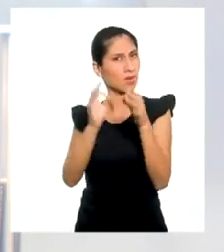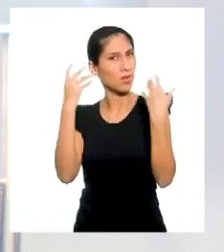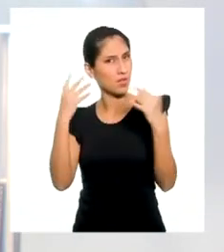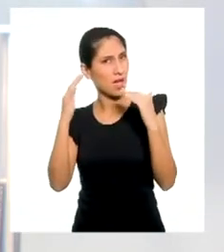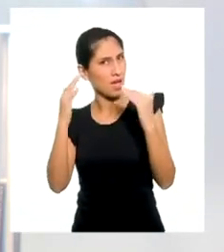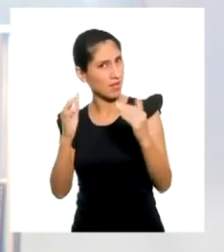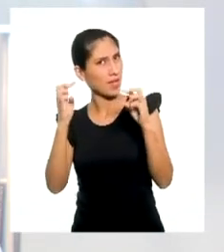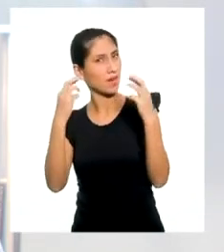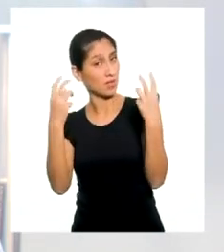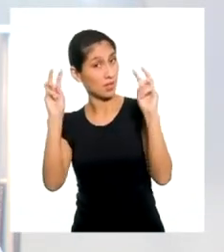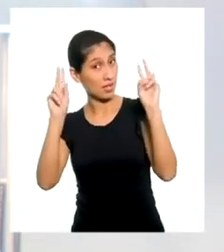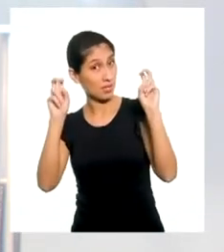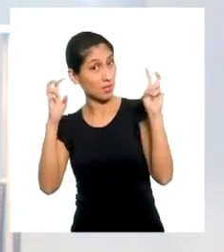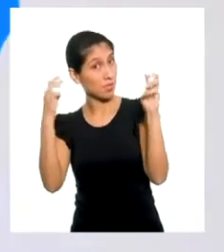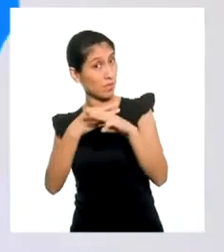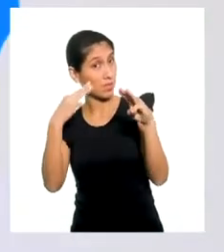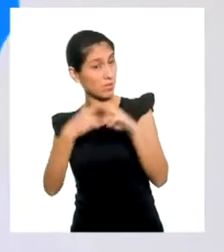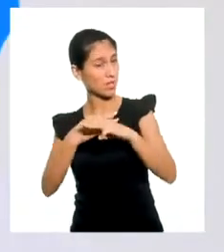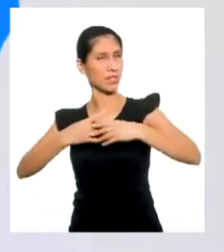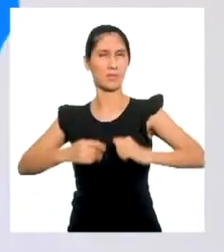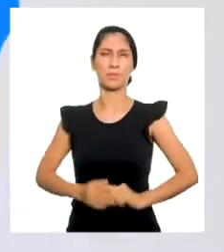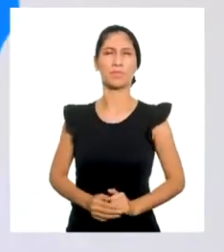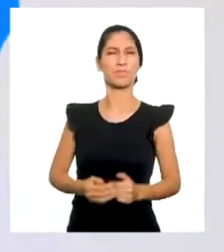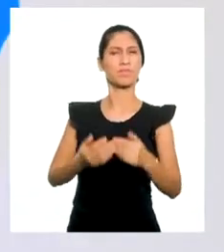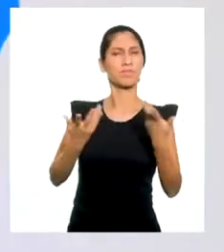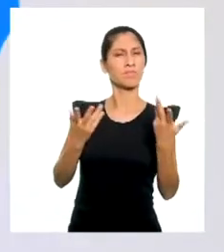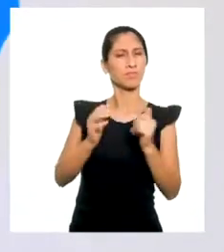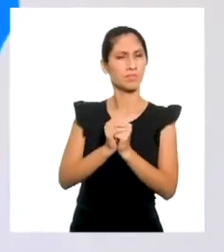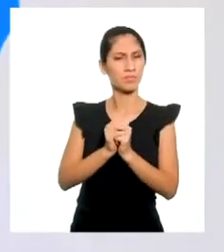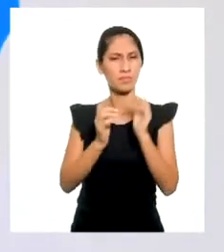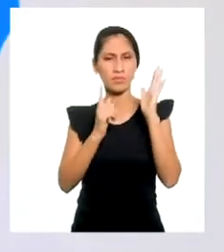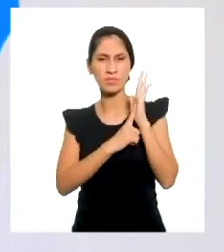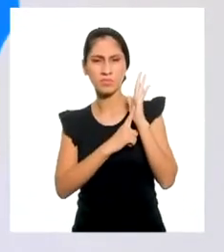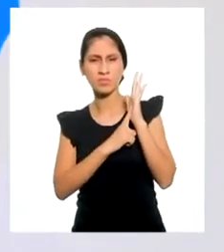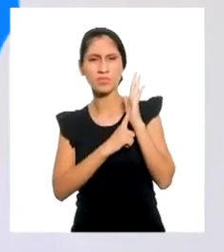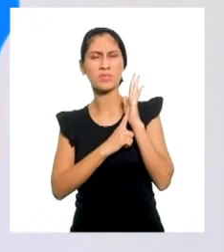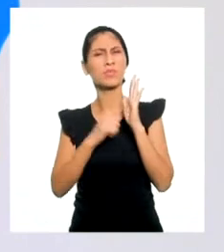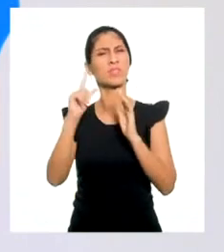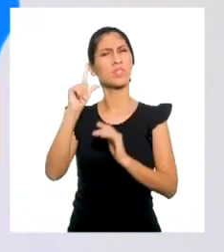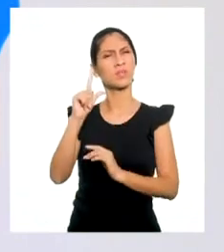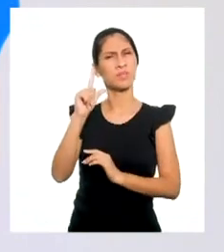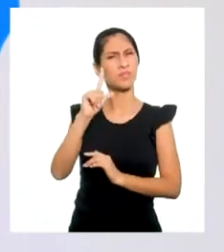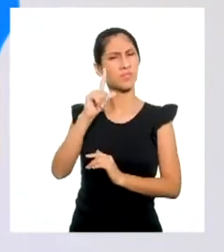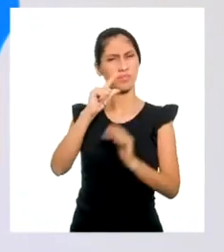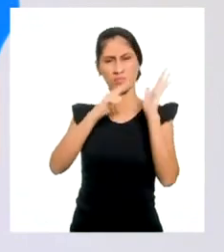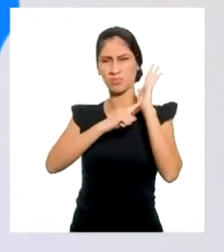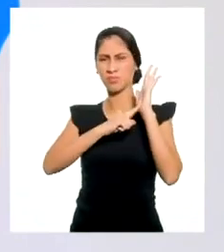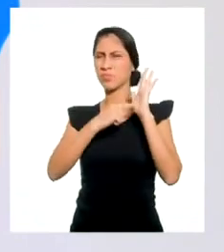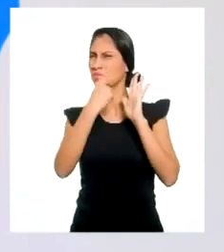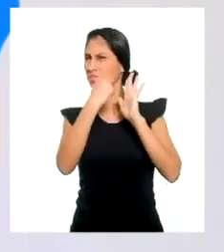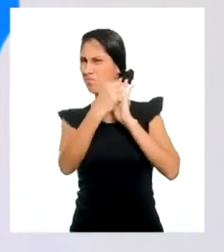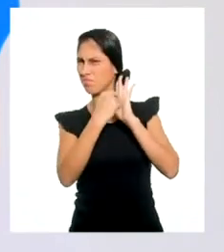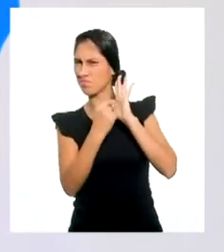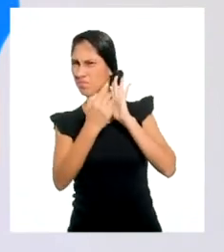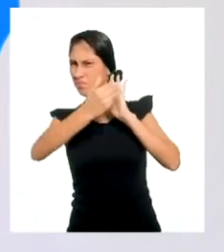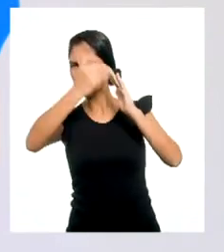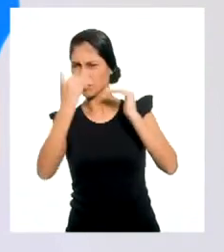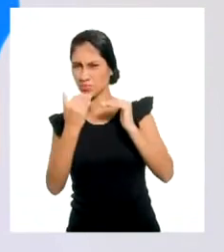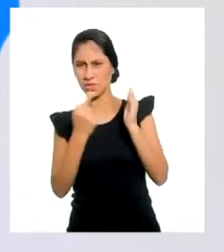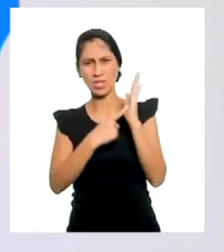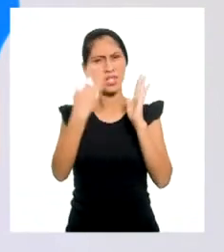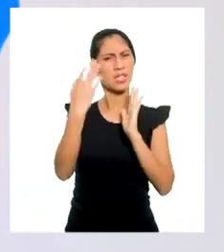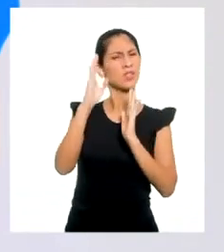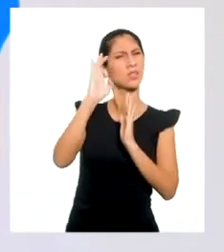de matemática. ¿Qué es una función lineal? ¿Qué es una función afín?